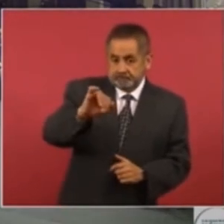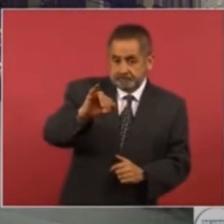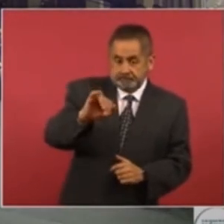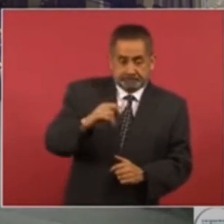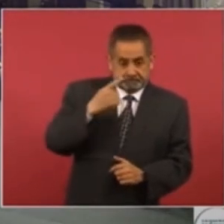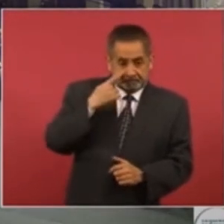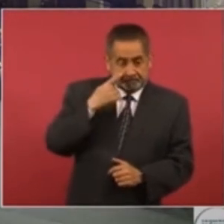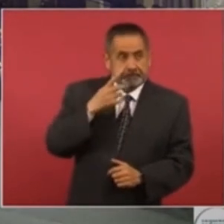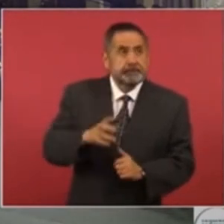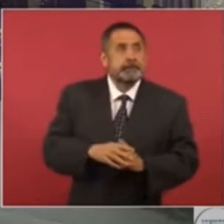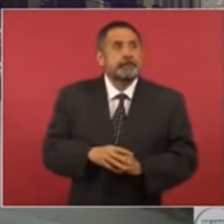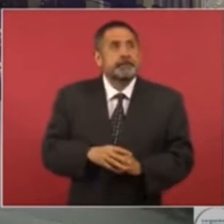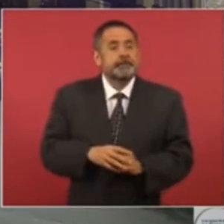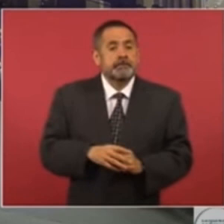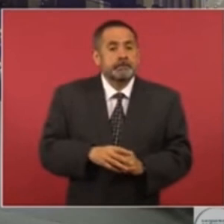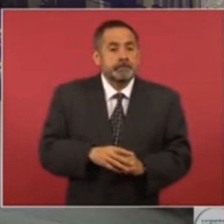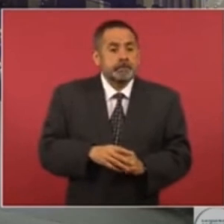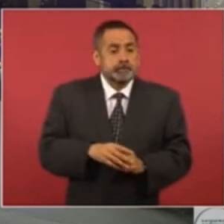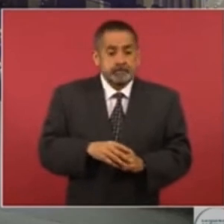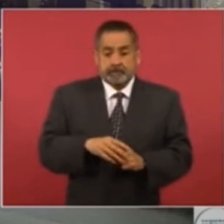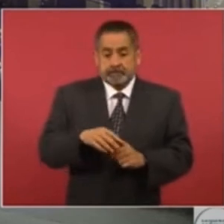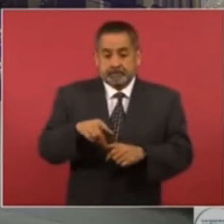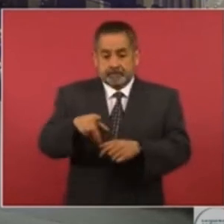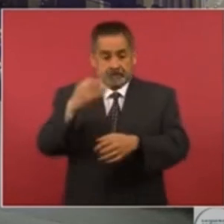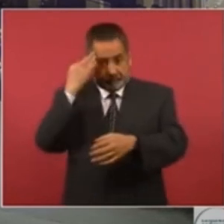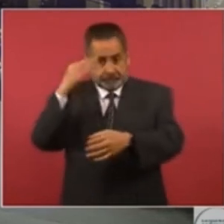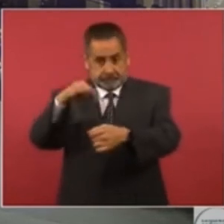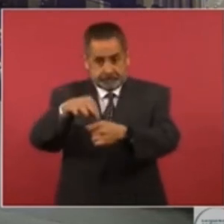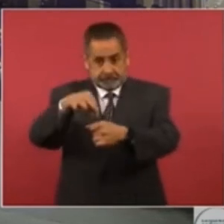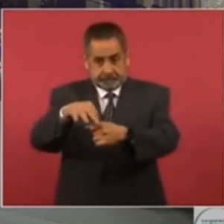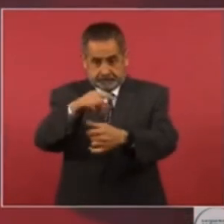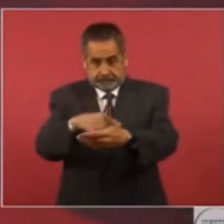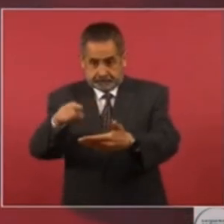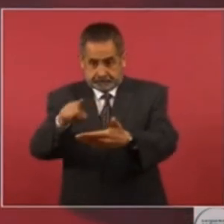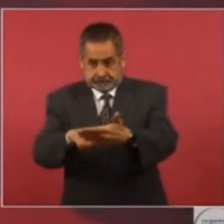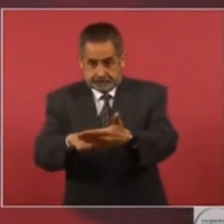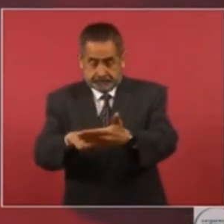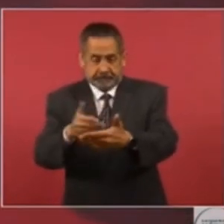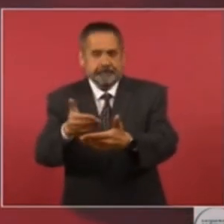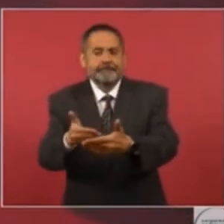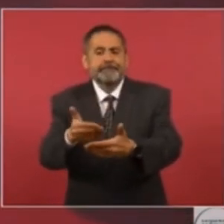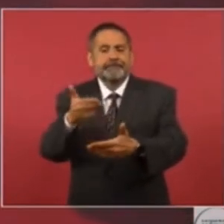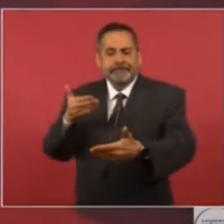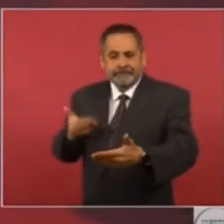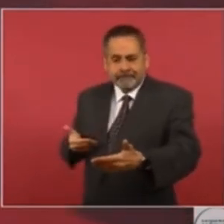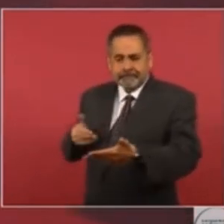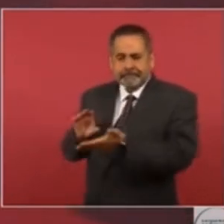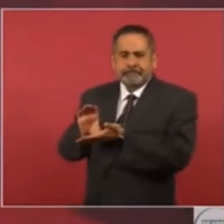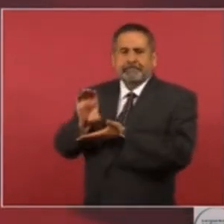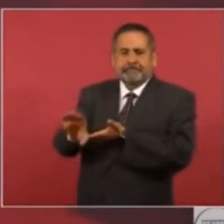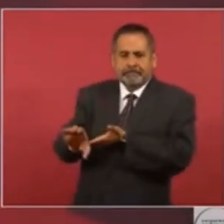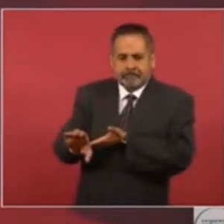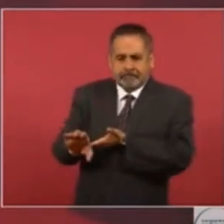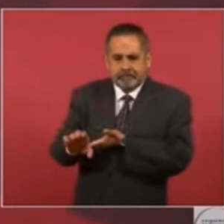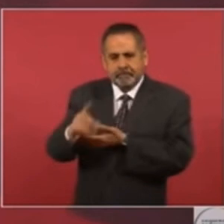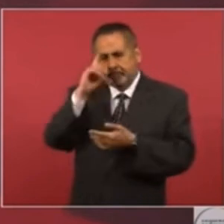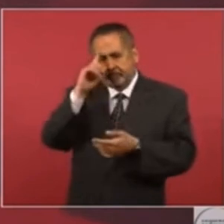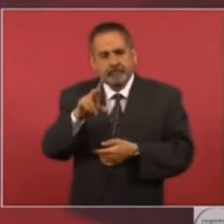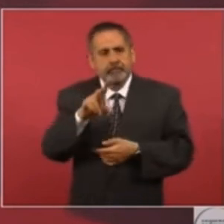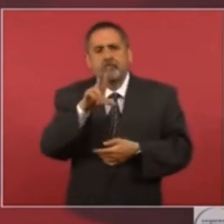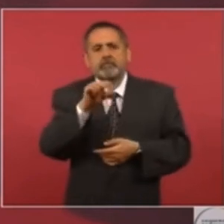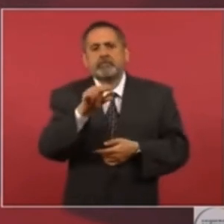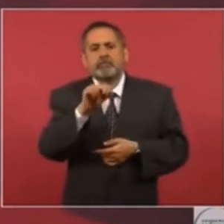se adelantan los apoyos para no entregarlos